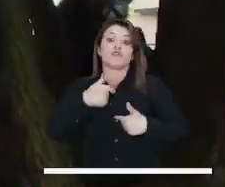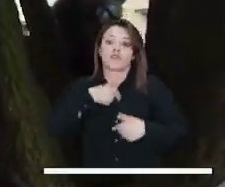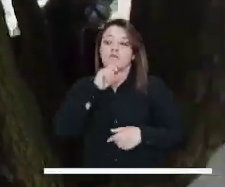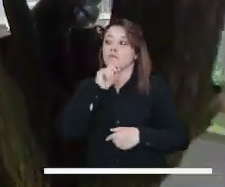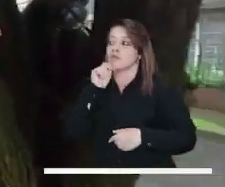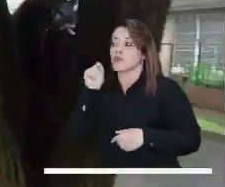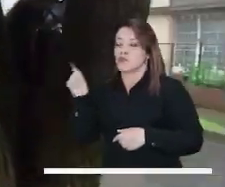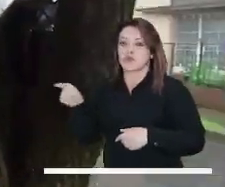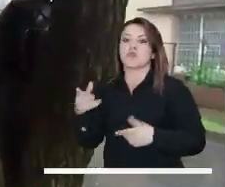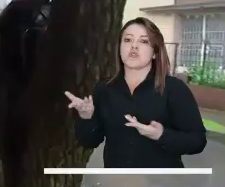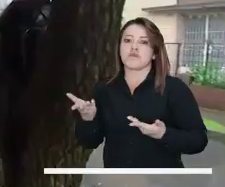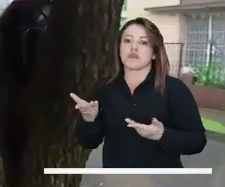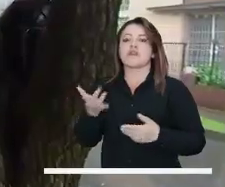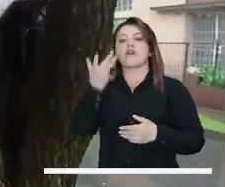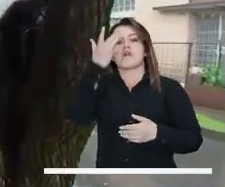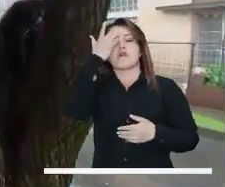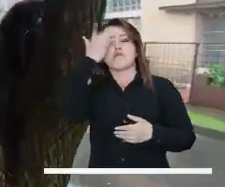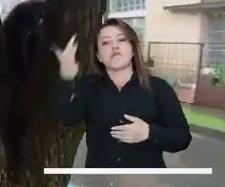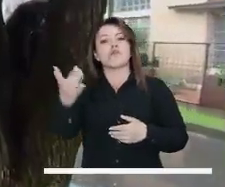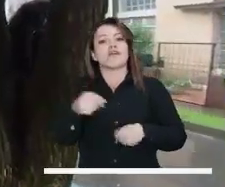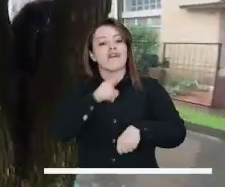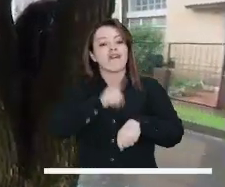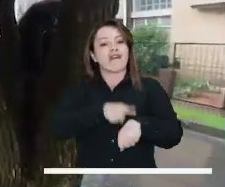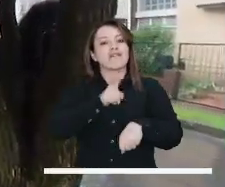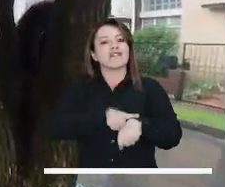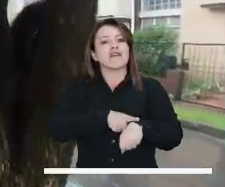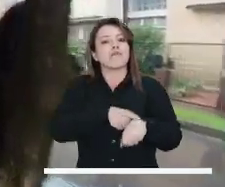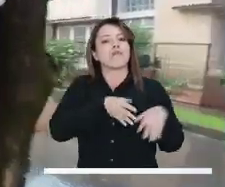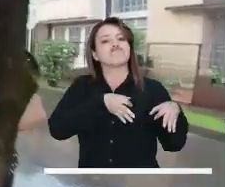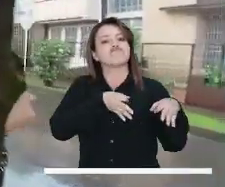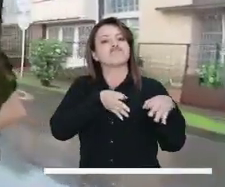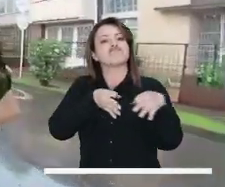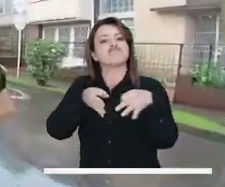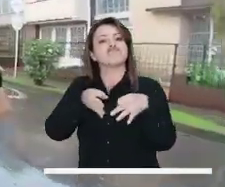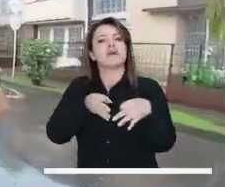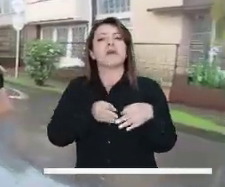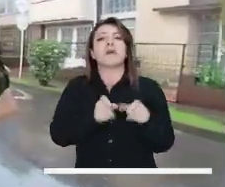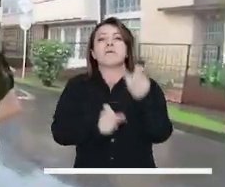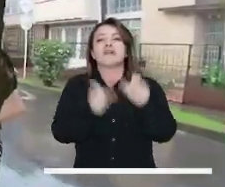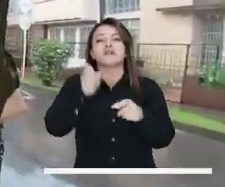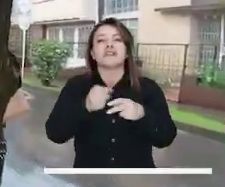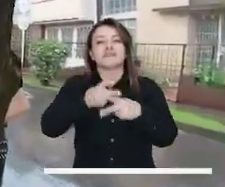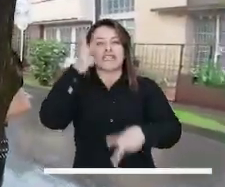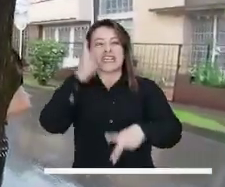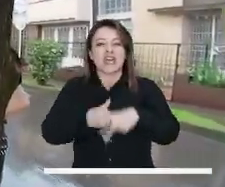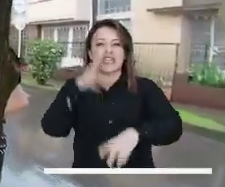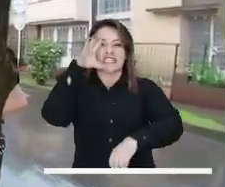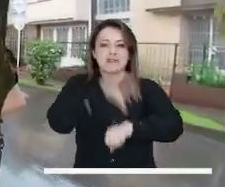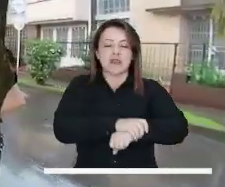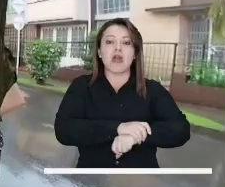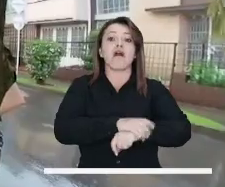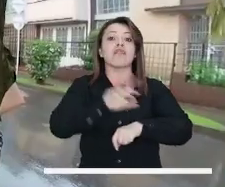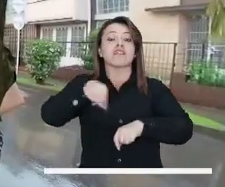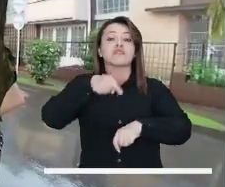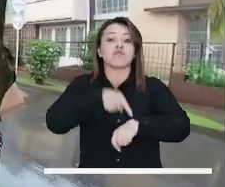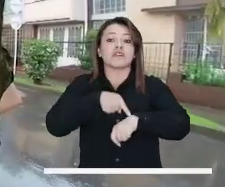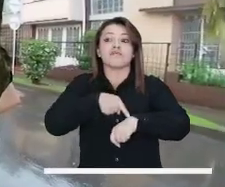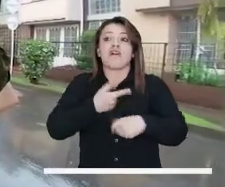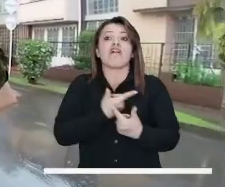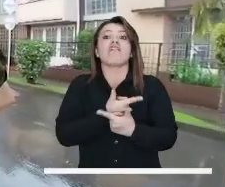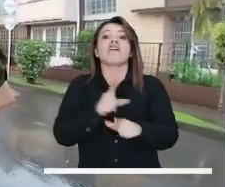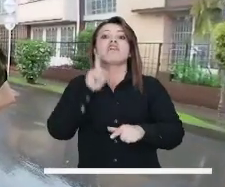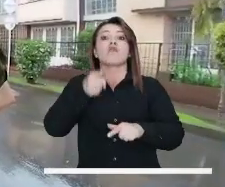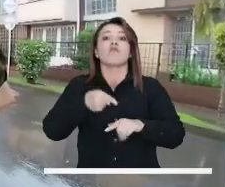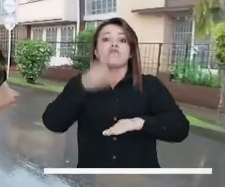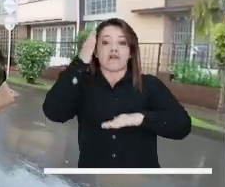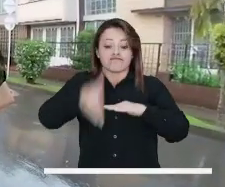ciudadanos frente al feminicidio y por eso quiero preguntarle a los concejales, ¿por qué permiten que se venzan los términos contra los agresores y